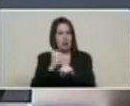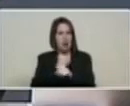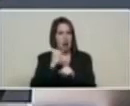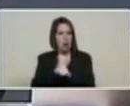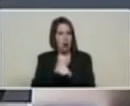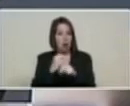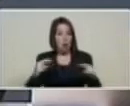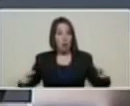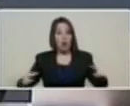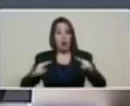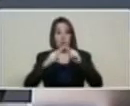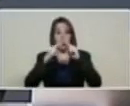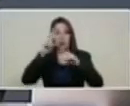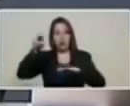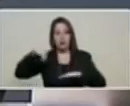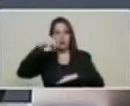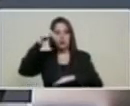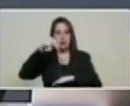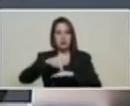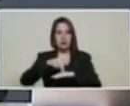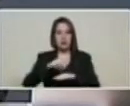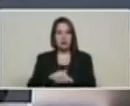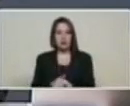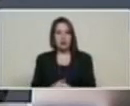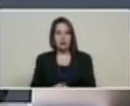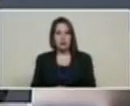encuentro nacional de